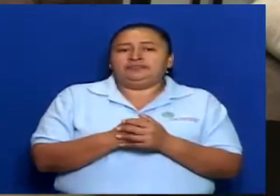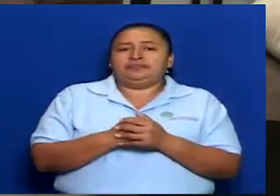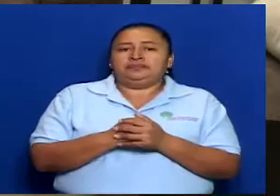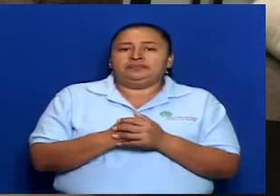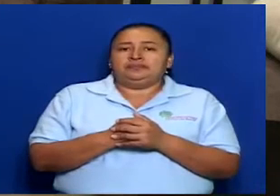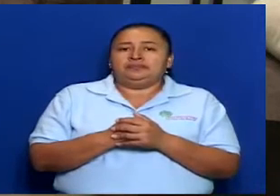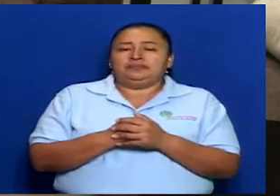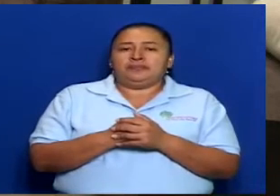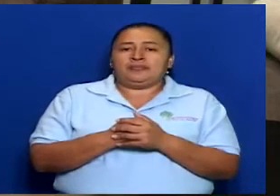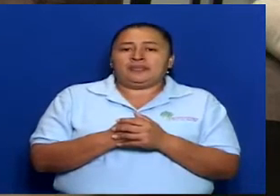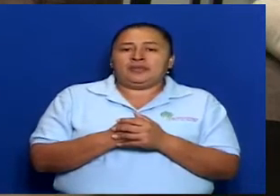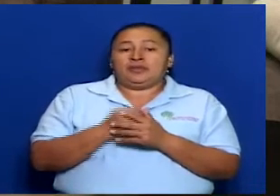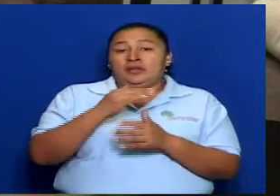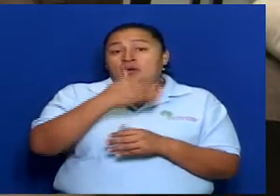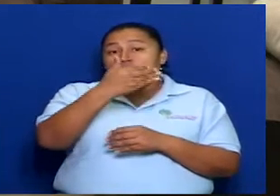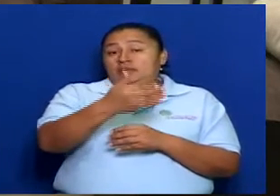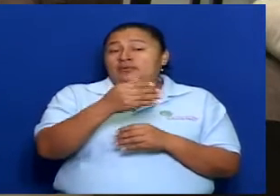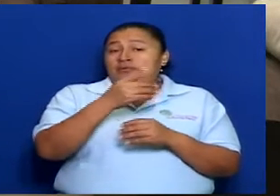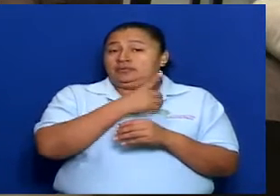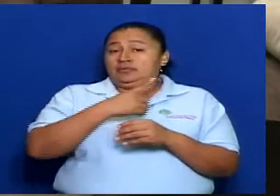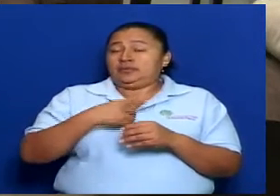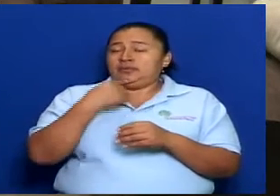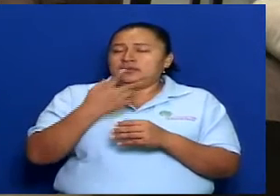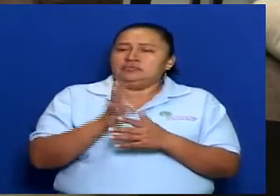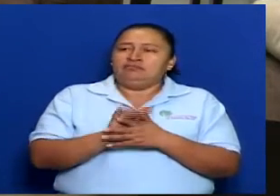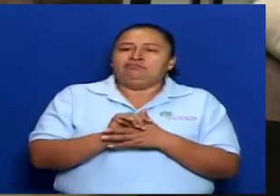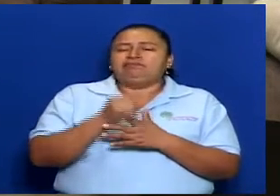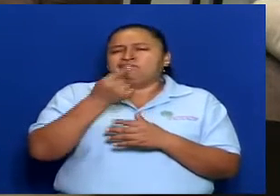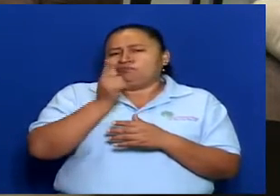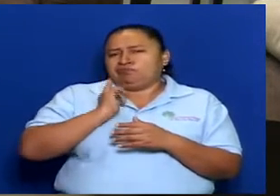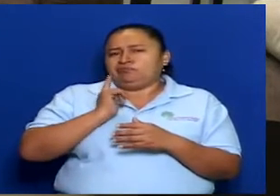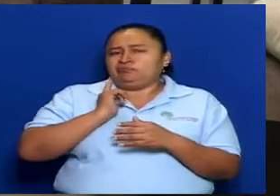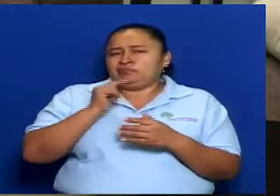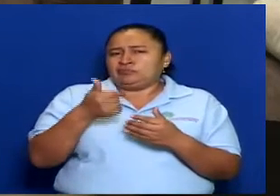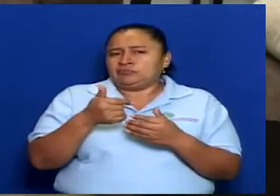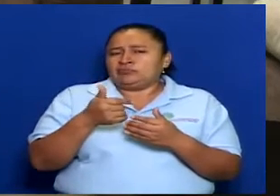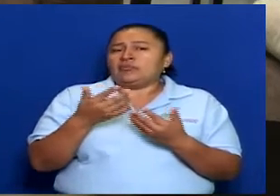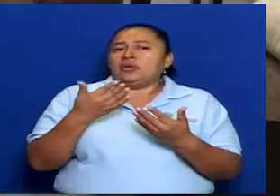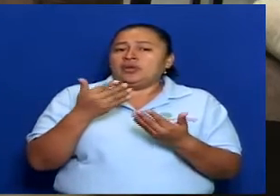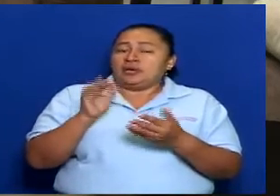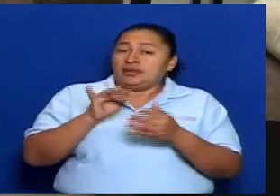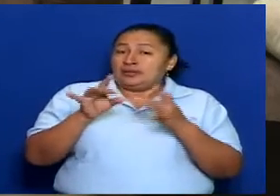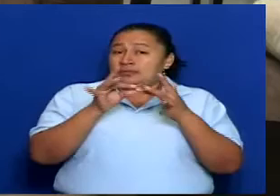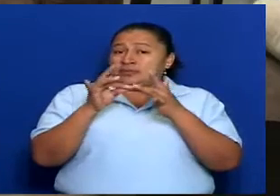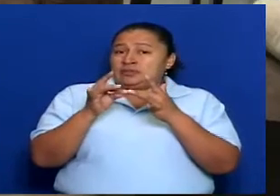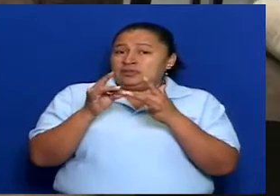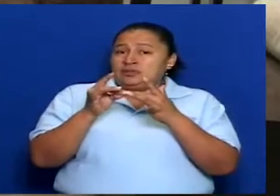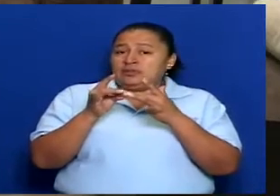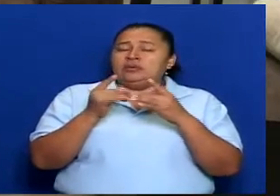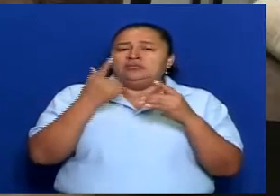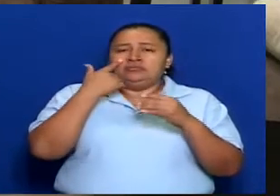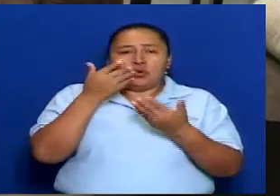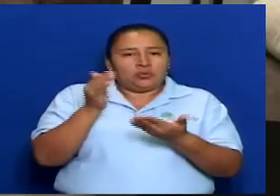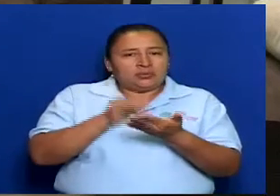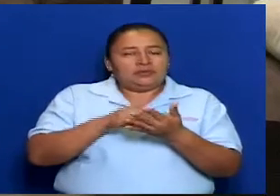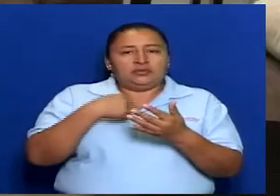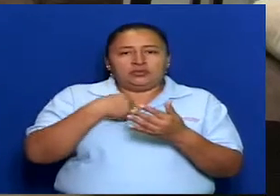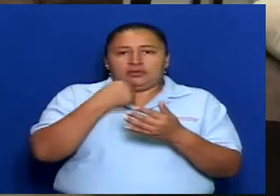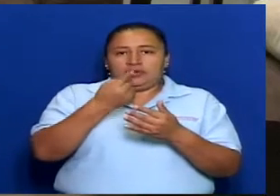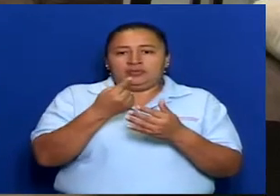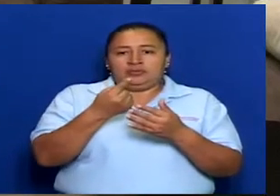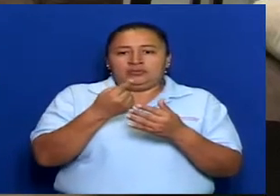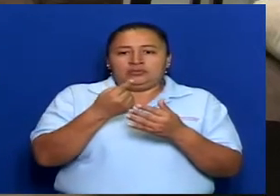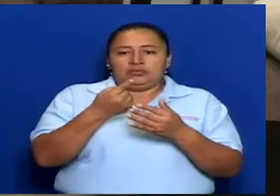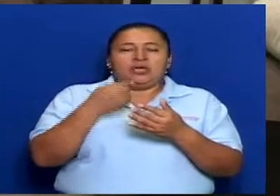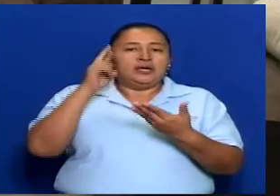creemos que en este particular, venimos y vuelvo a repetir, es un reconocimiento a los pueblos